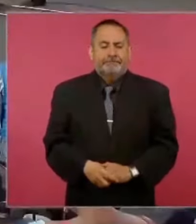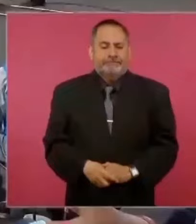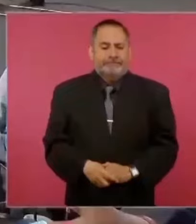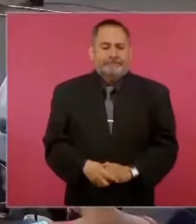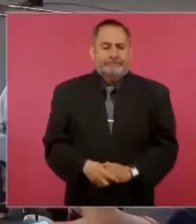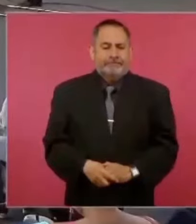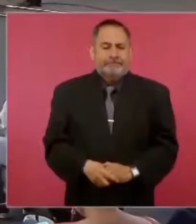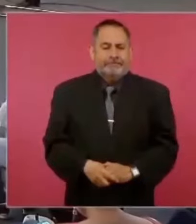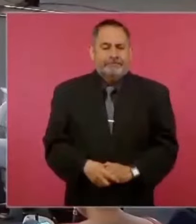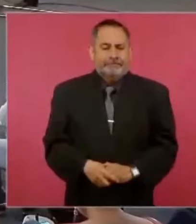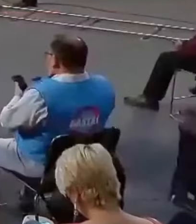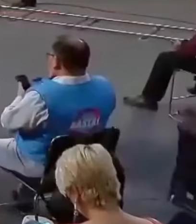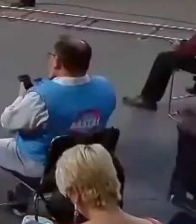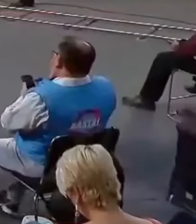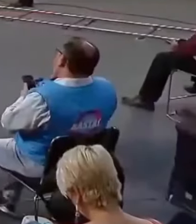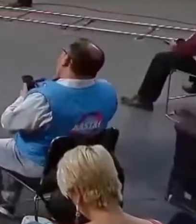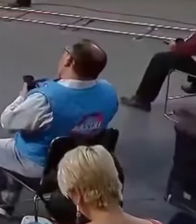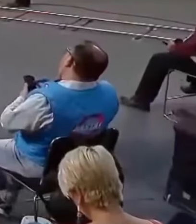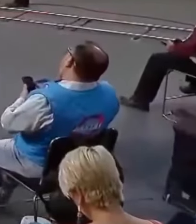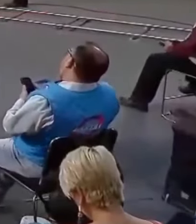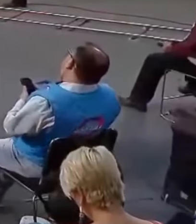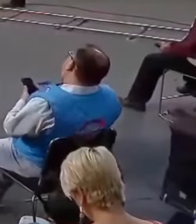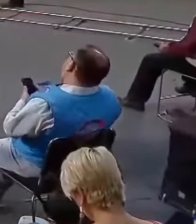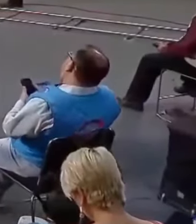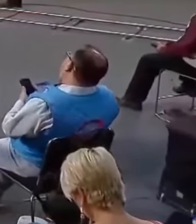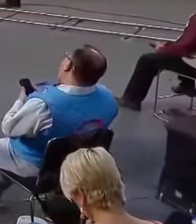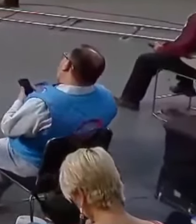En el discurso del 5 de mayo,